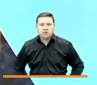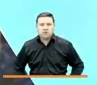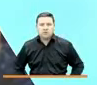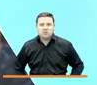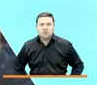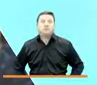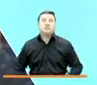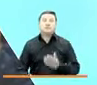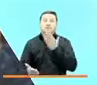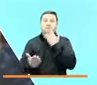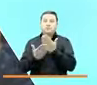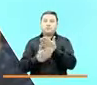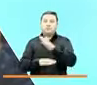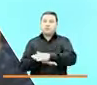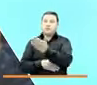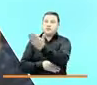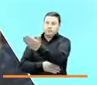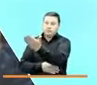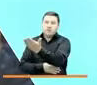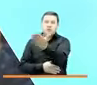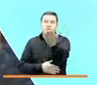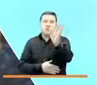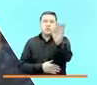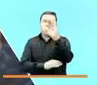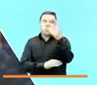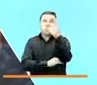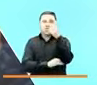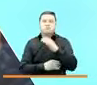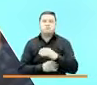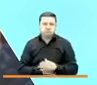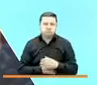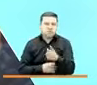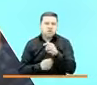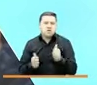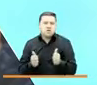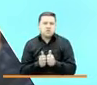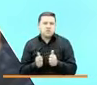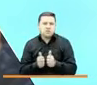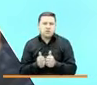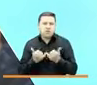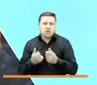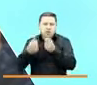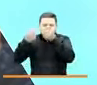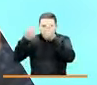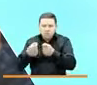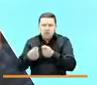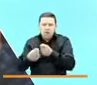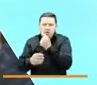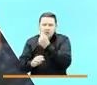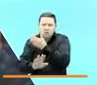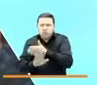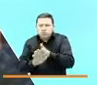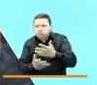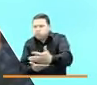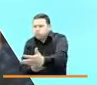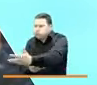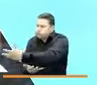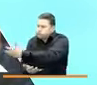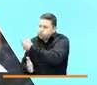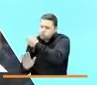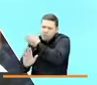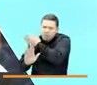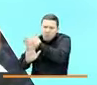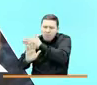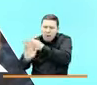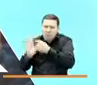Buenas tardes para ti y para todos los colombianos que nos acompañan en esta rendición de cuentas de todo el sector de la